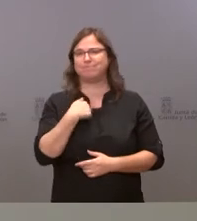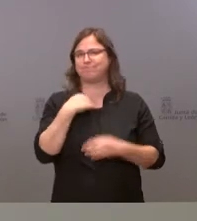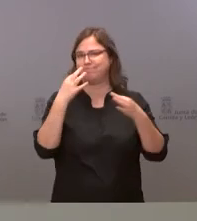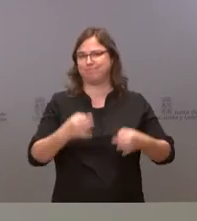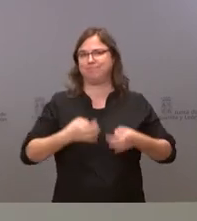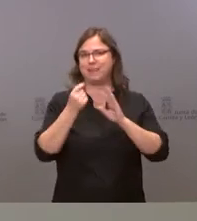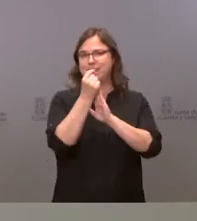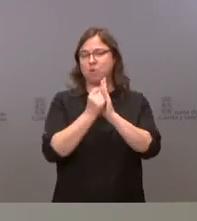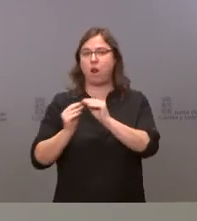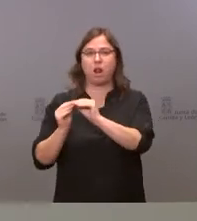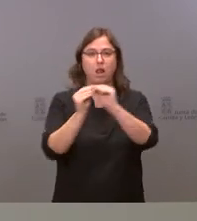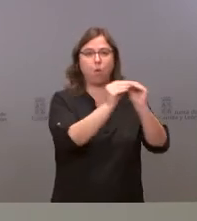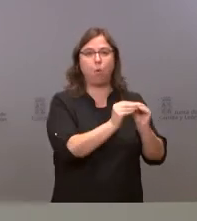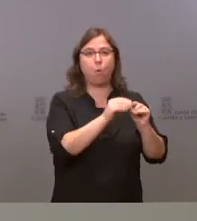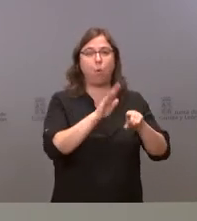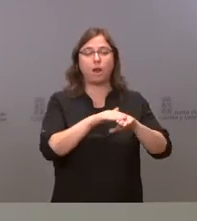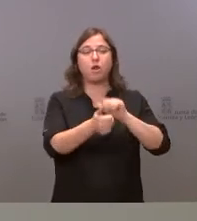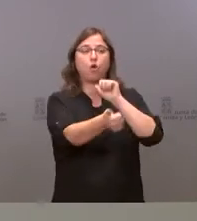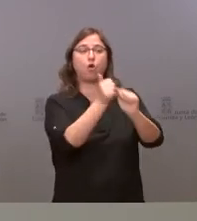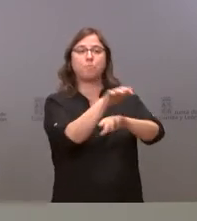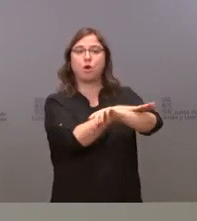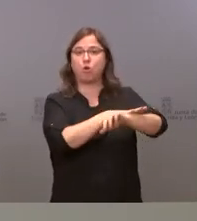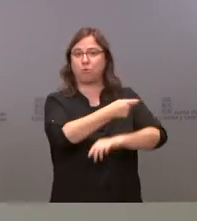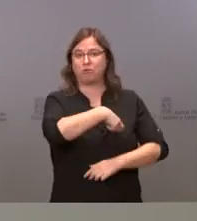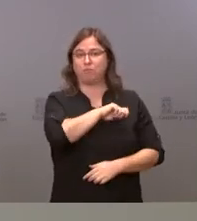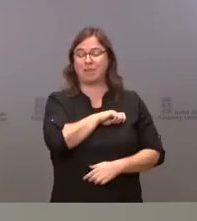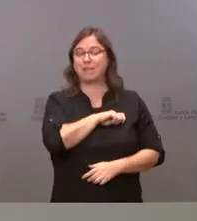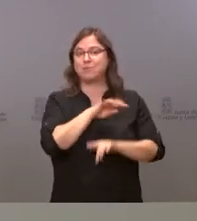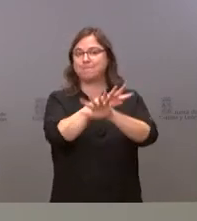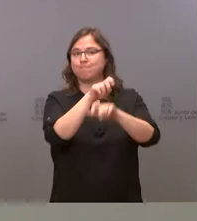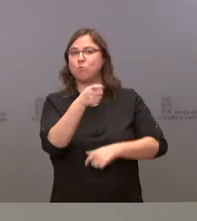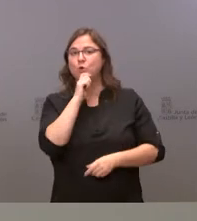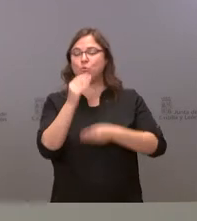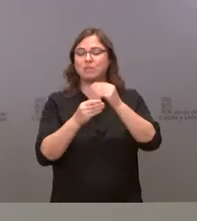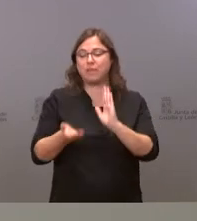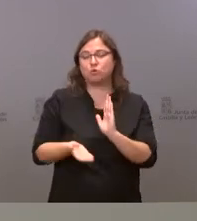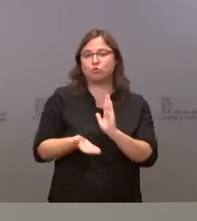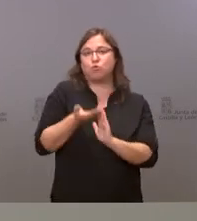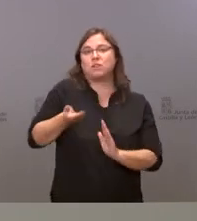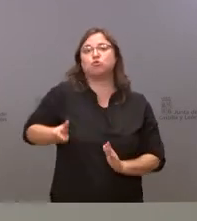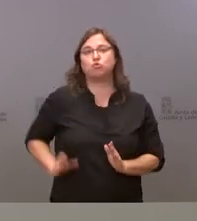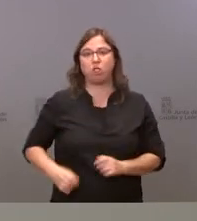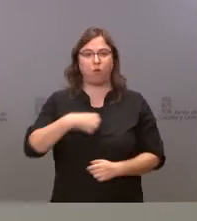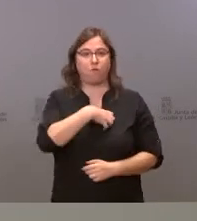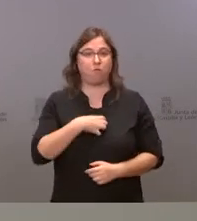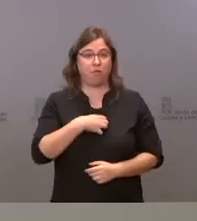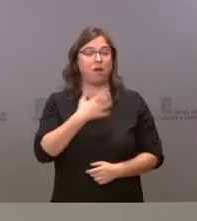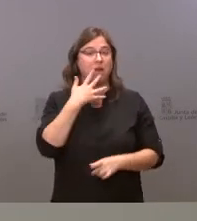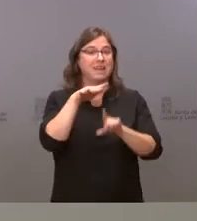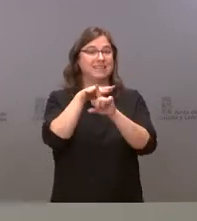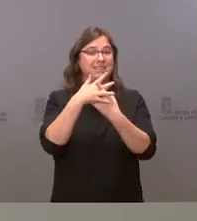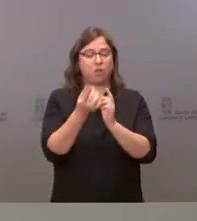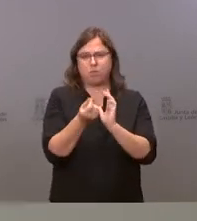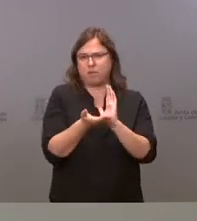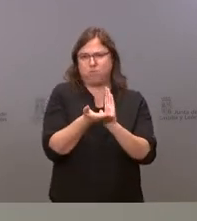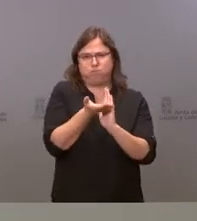igual que lo que aplique el gobierno de España y en ese sentido en un contexto de alta inflacción como la que estamos atravesando